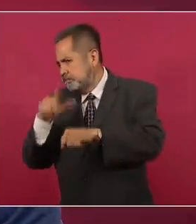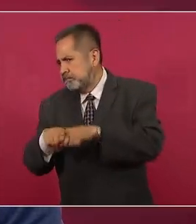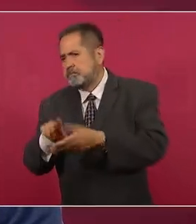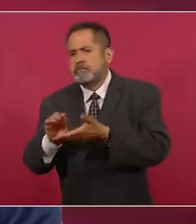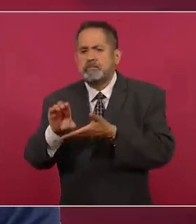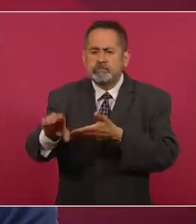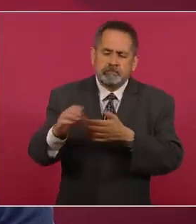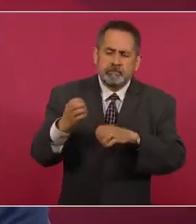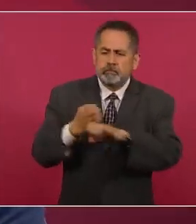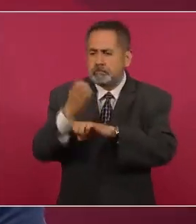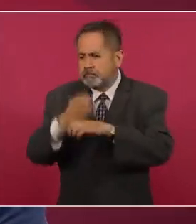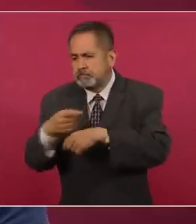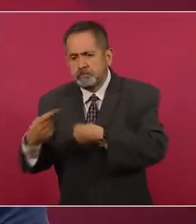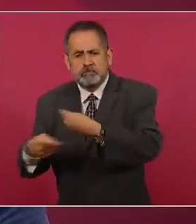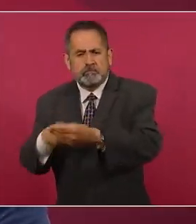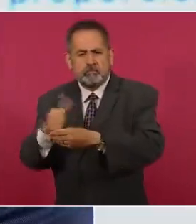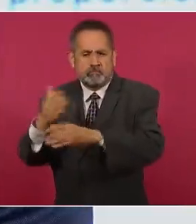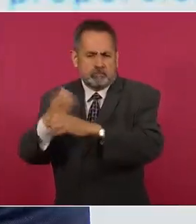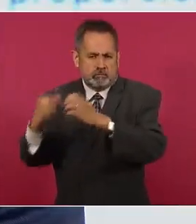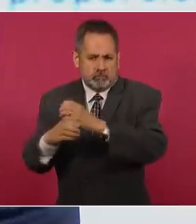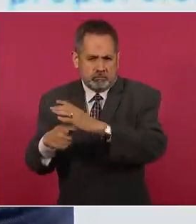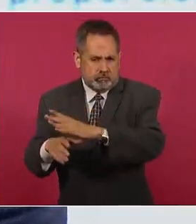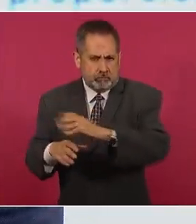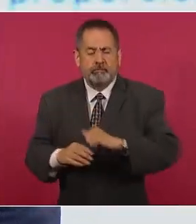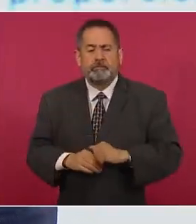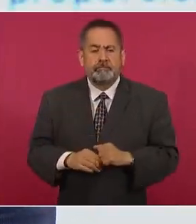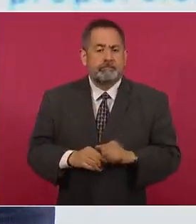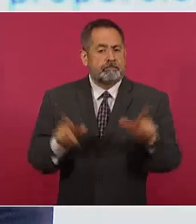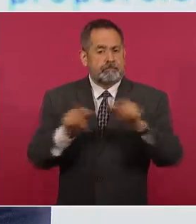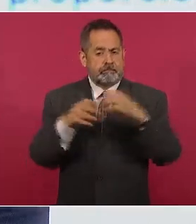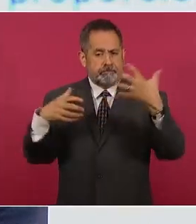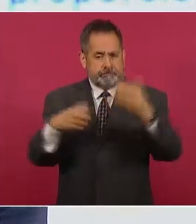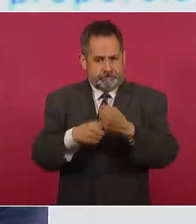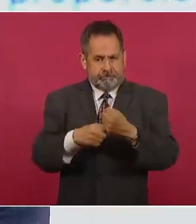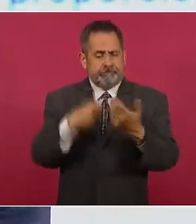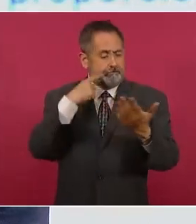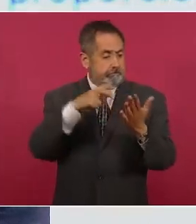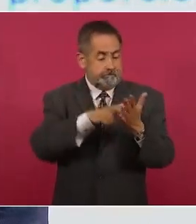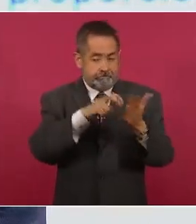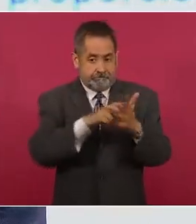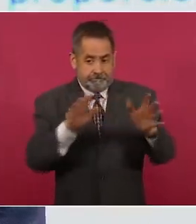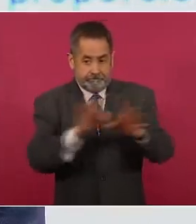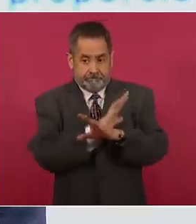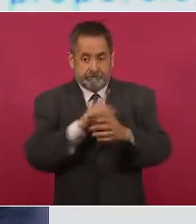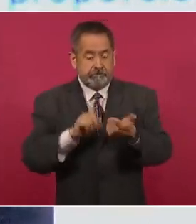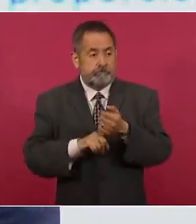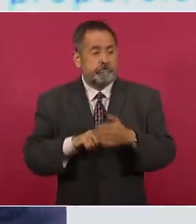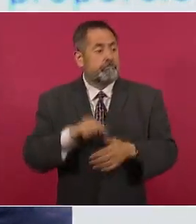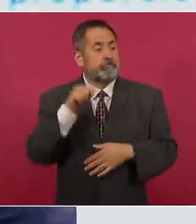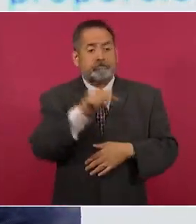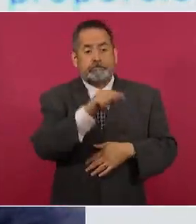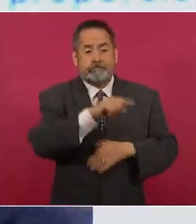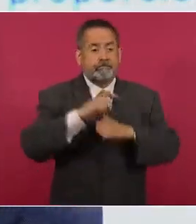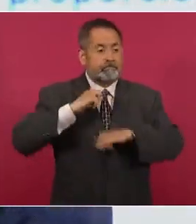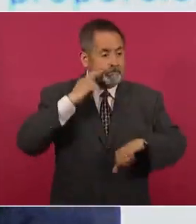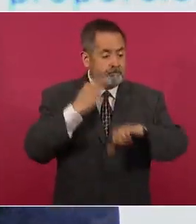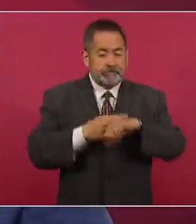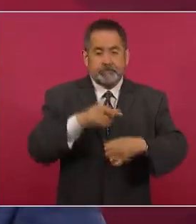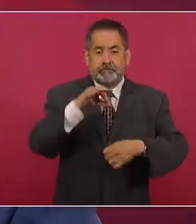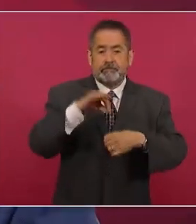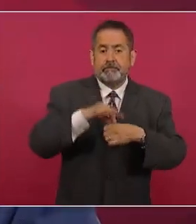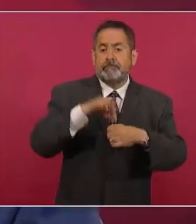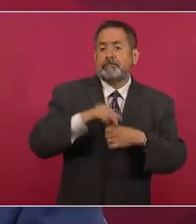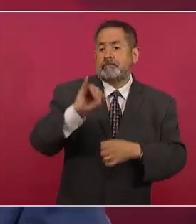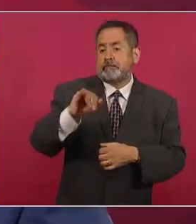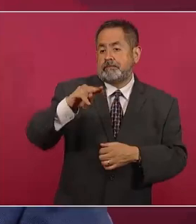en el ámbito estatal. Resumiendo en esta parte de la modificación de las autoridades electorales, del número de